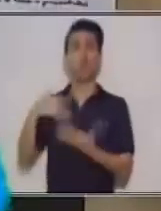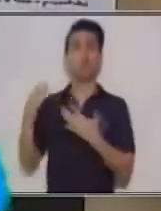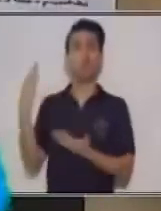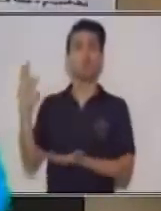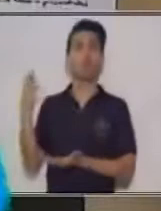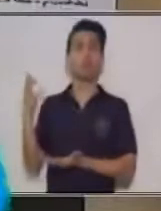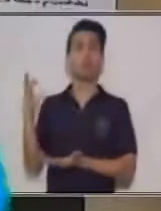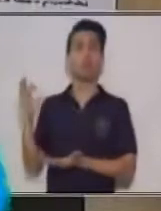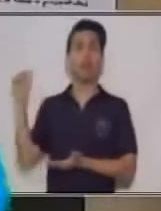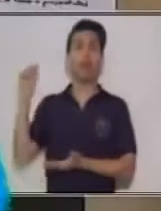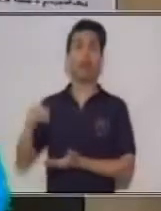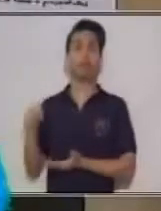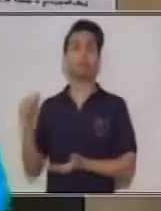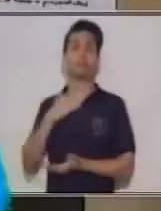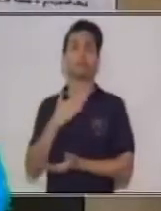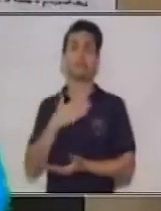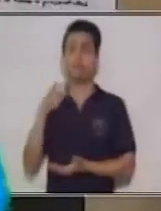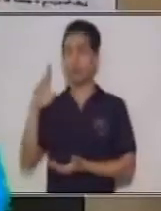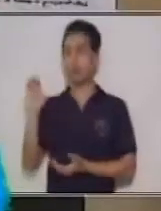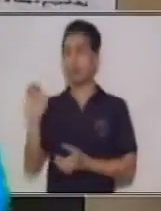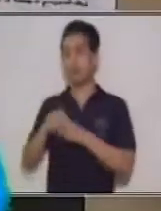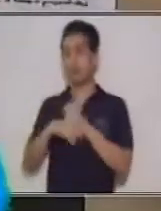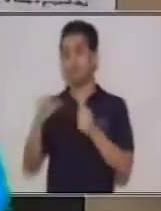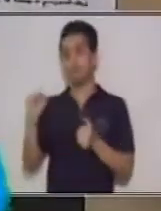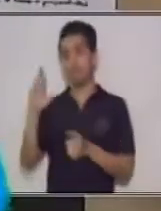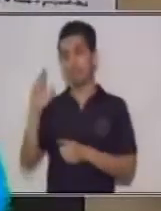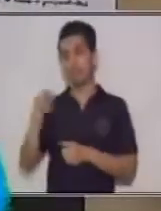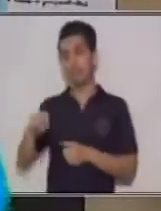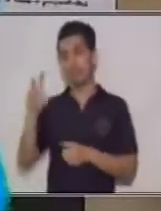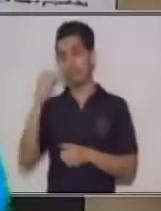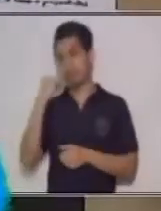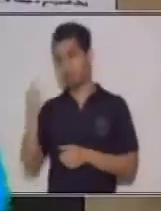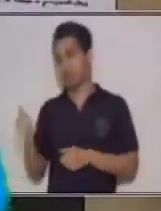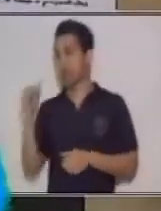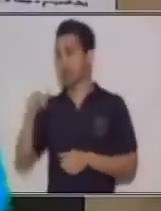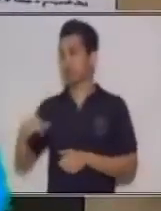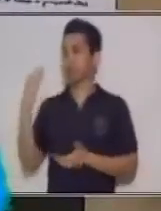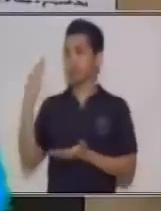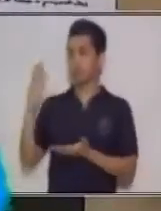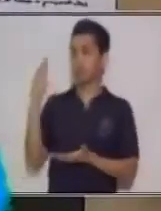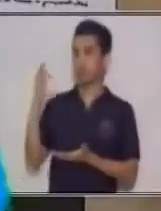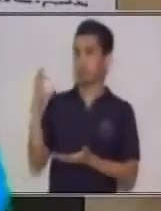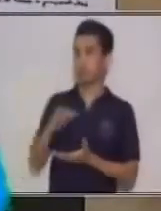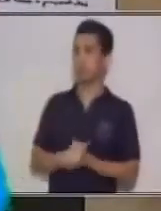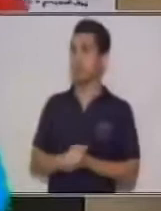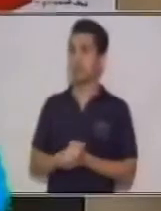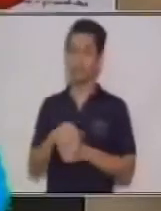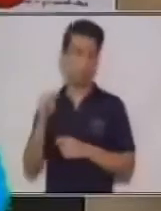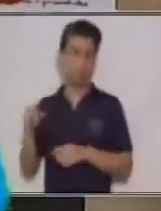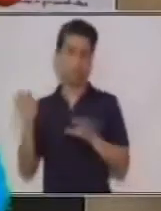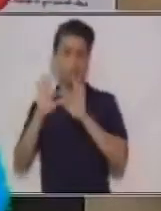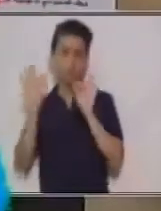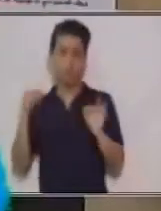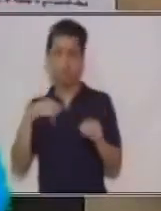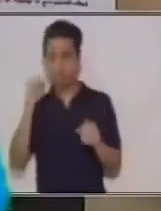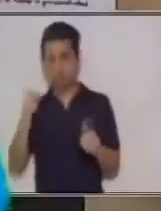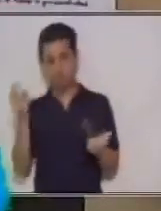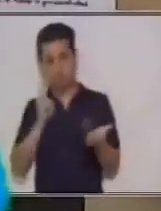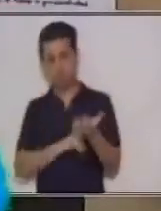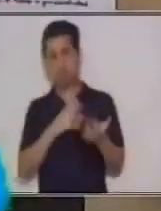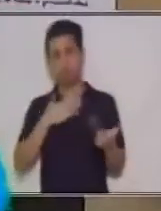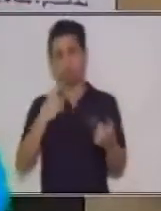me va a dar la oportunidad de poder verificar si esto es de color celeste. Y de esta forma yo puedo aplicar mi